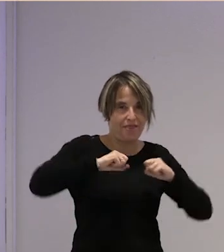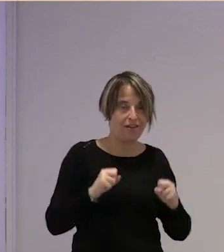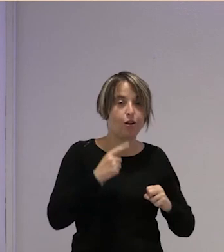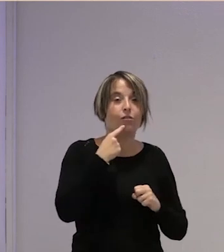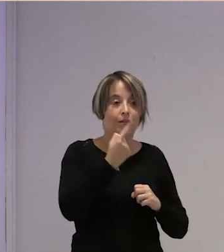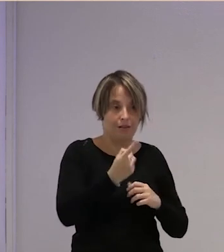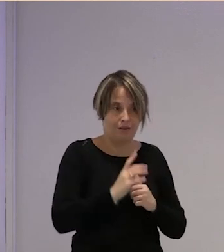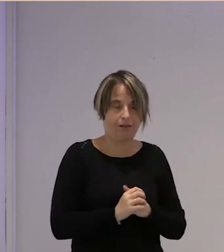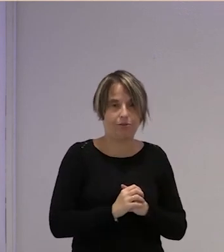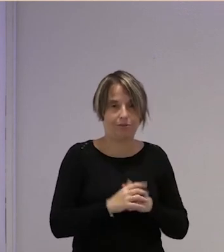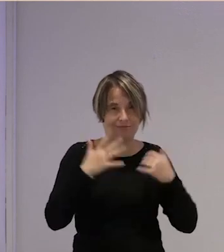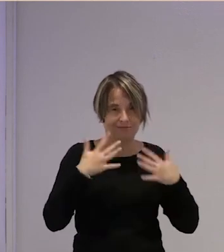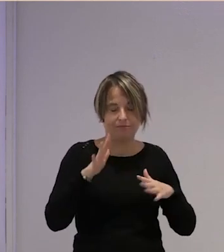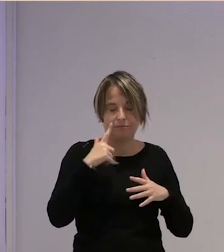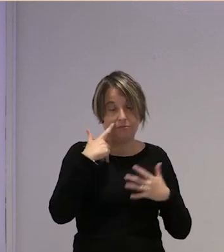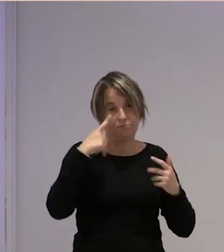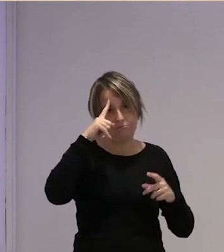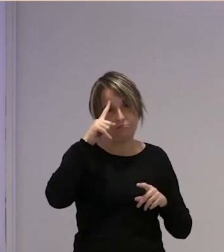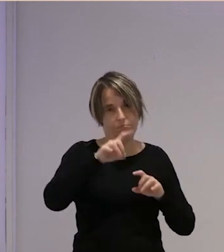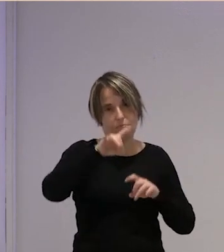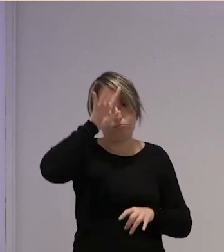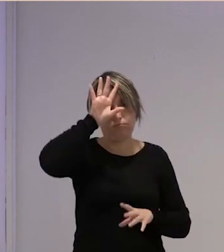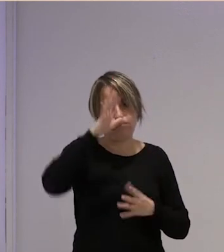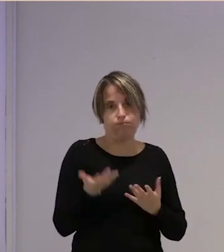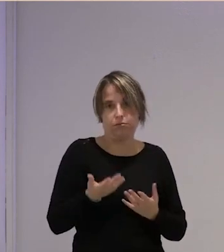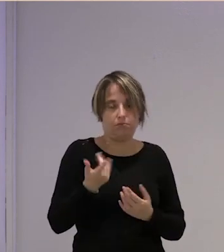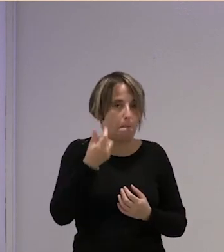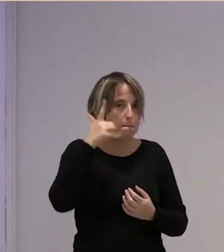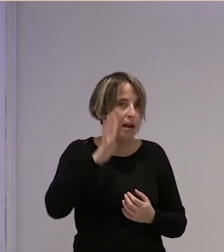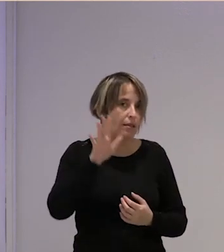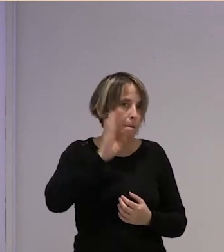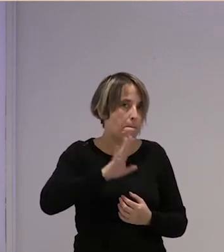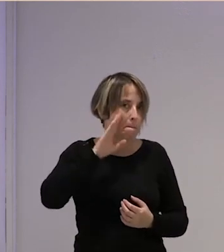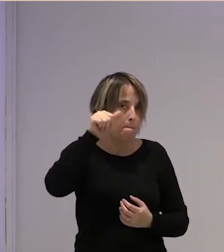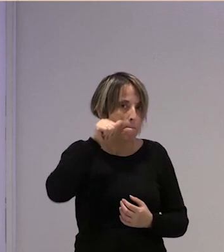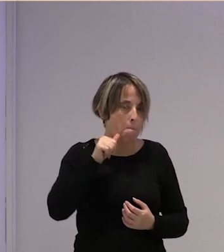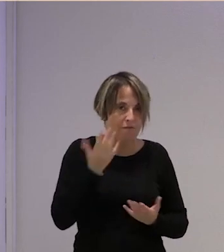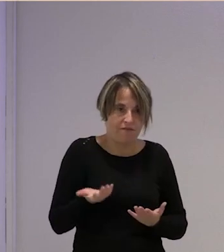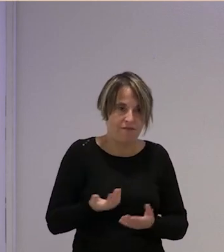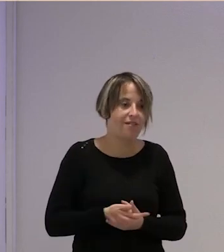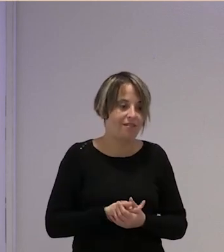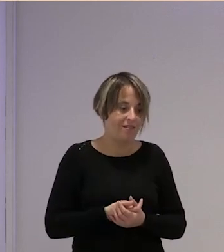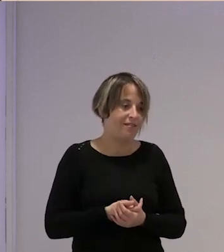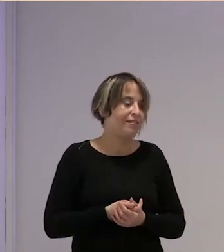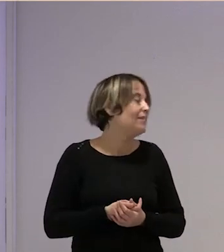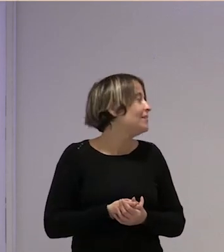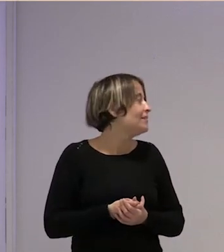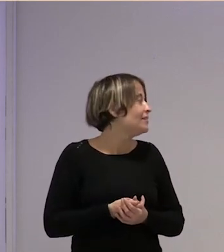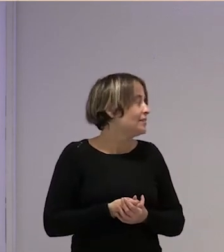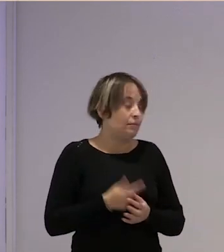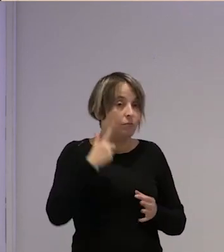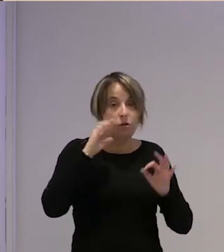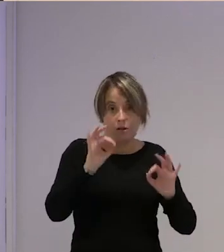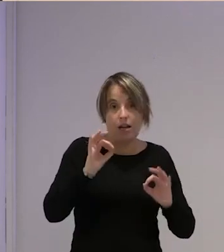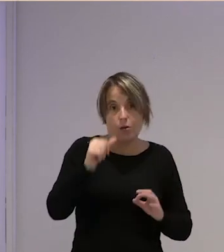cual o sea son cosas que tú esto es de mafias no hay mafias no no es es